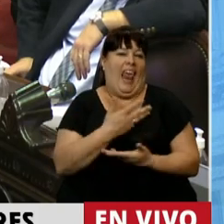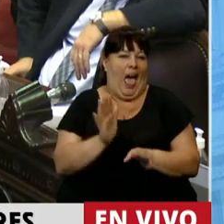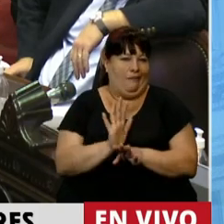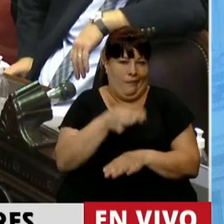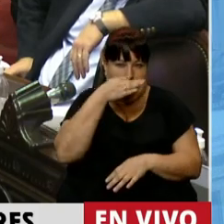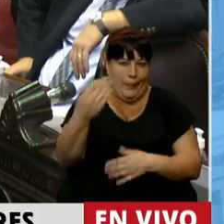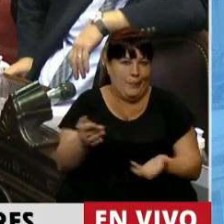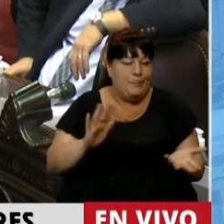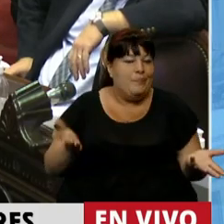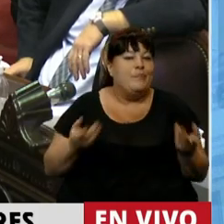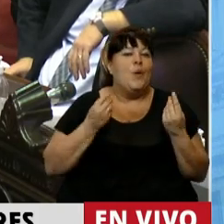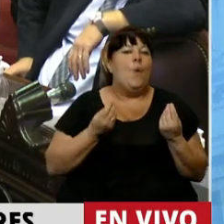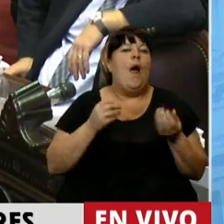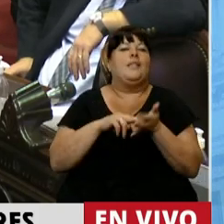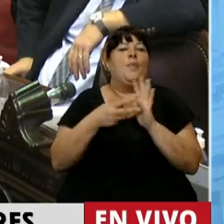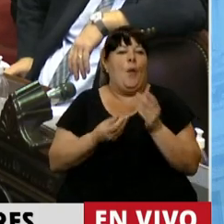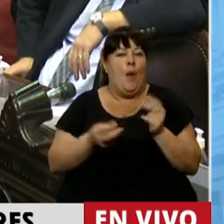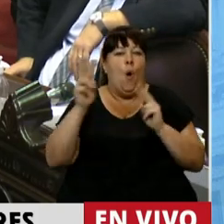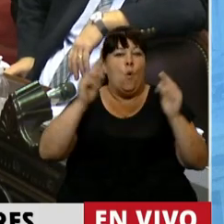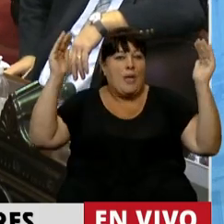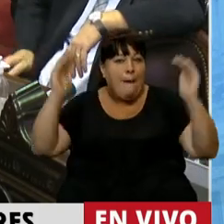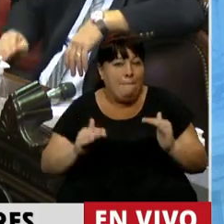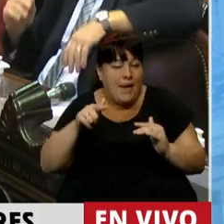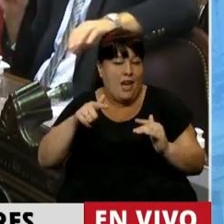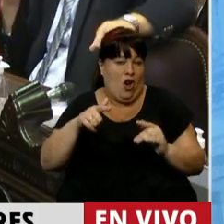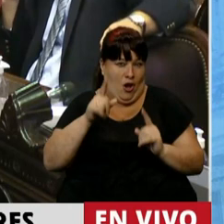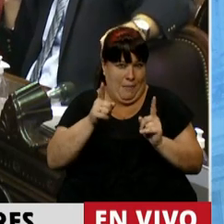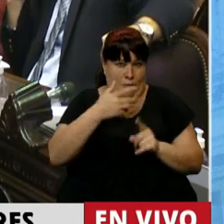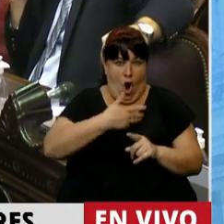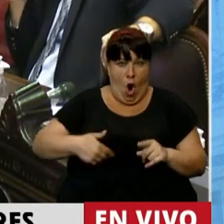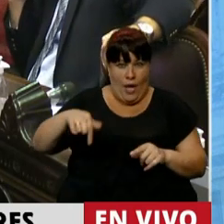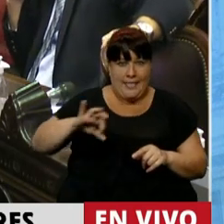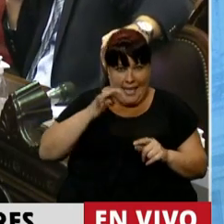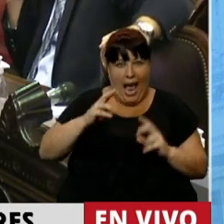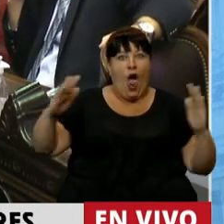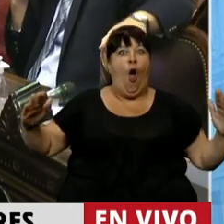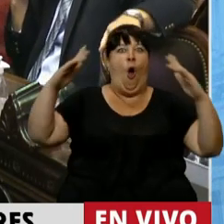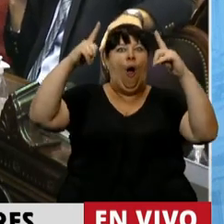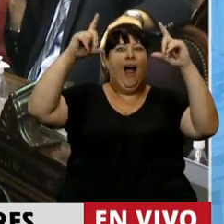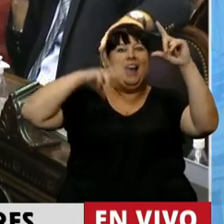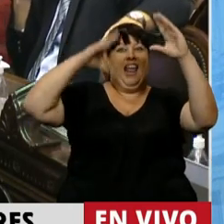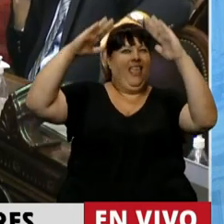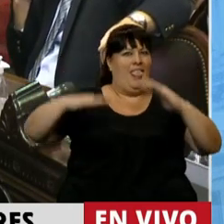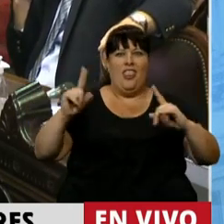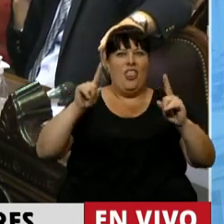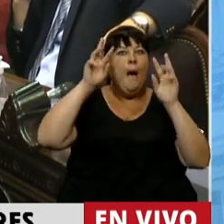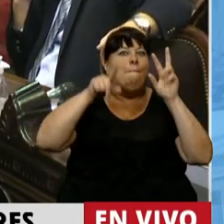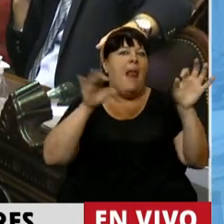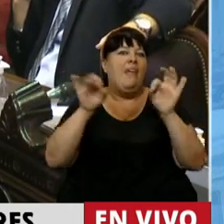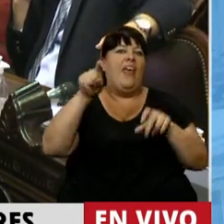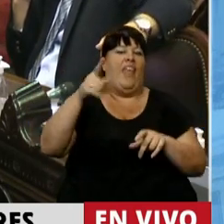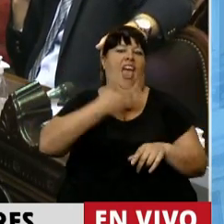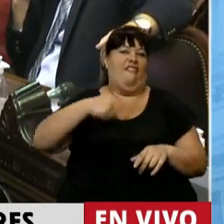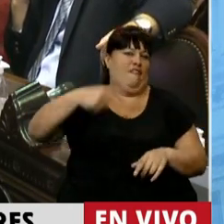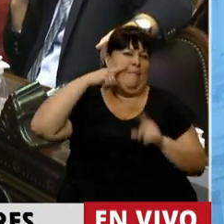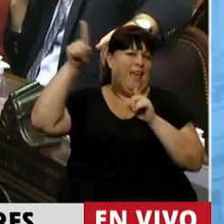directamente. Entonces, ¿cuál es el tema acá? Achatar la pirámide, y esto hizo el gobierno este año, achatar la pirámide, es parte de los planes estratégicos